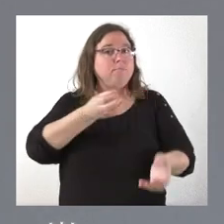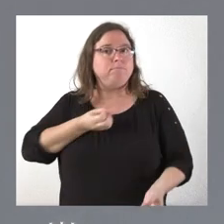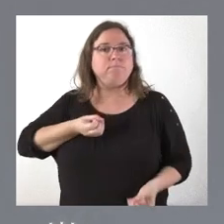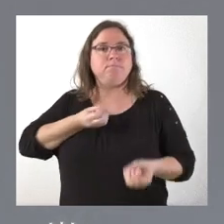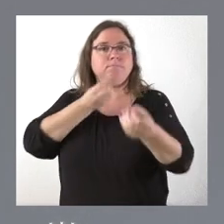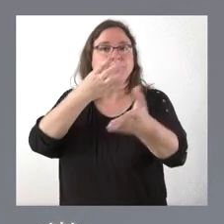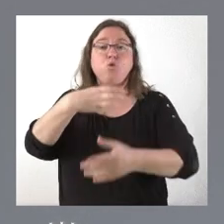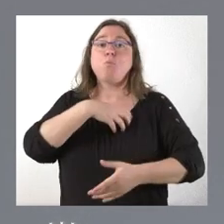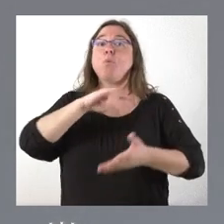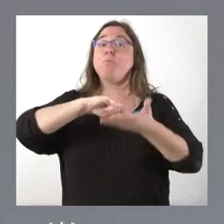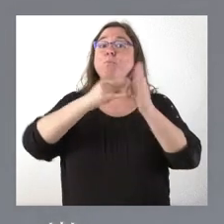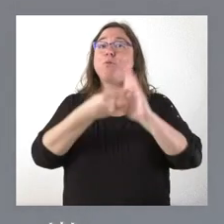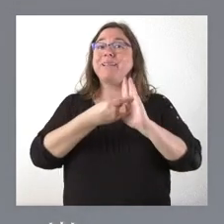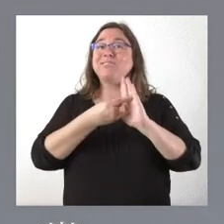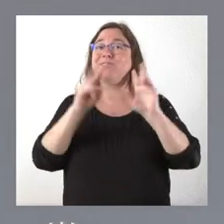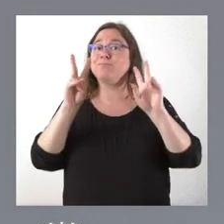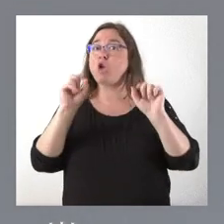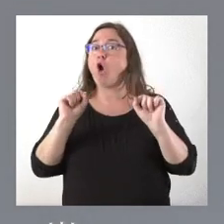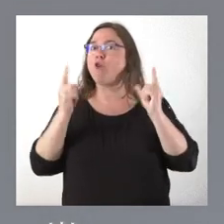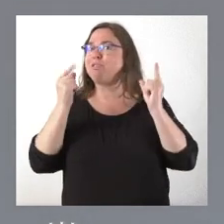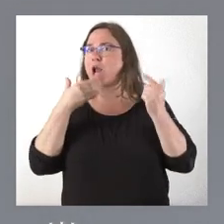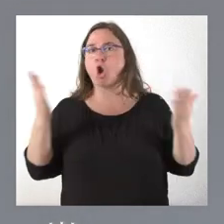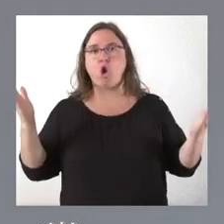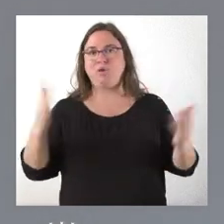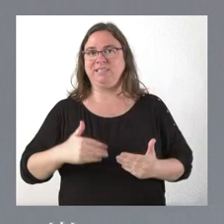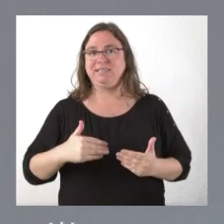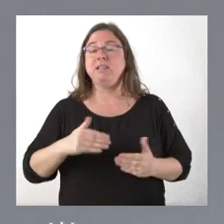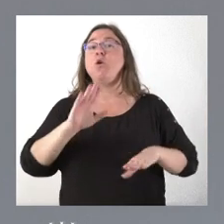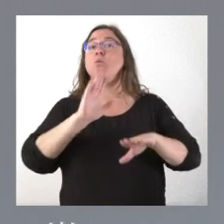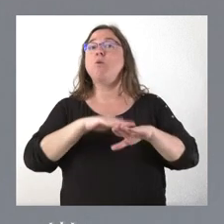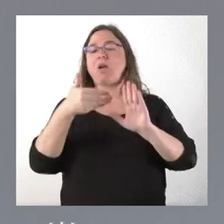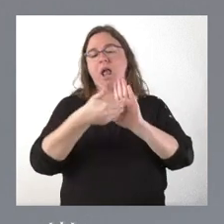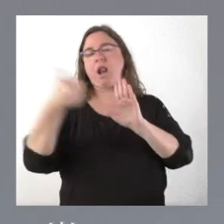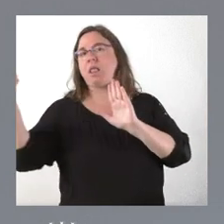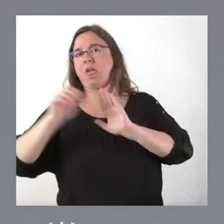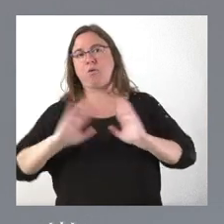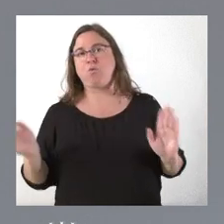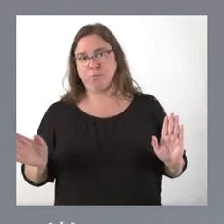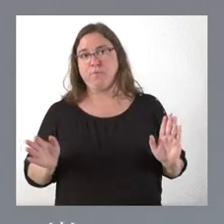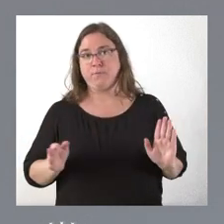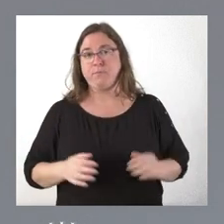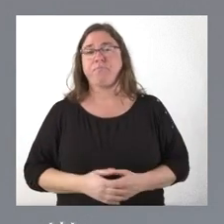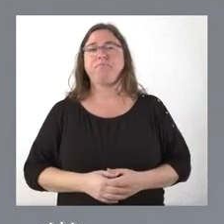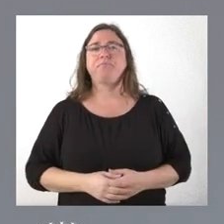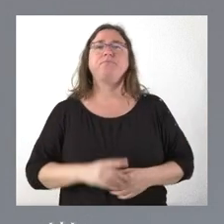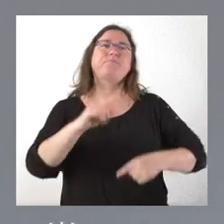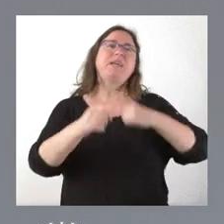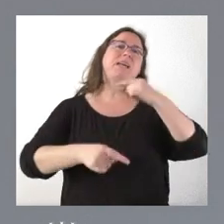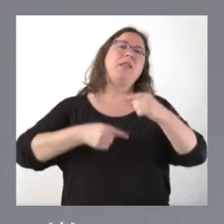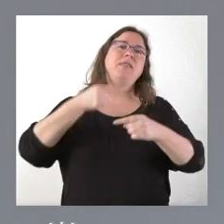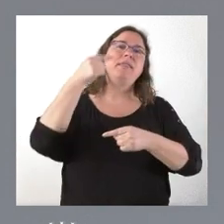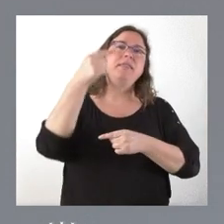ante un proyecto que formalmente no existía porque fue retirado. Luego hemos tenido